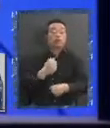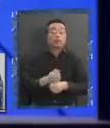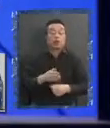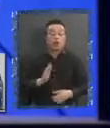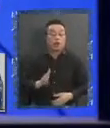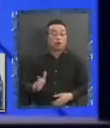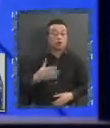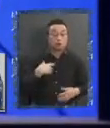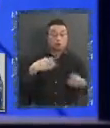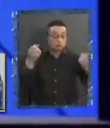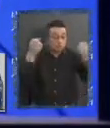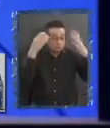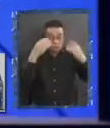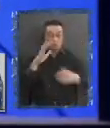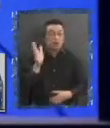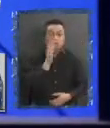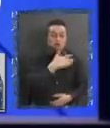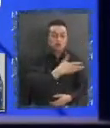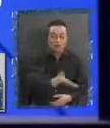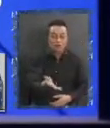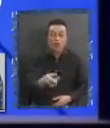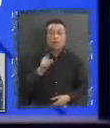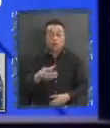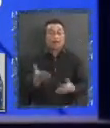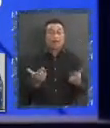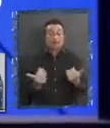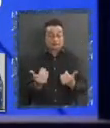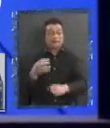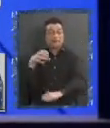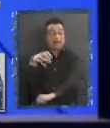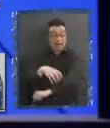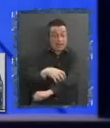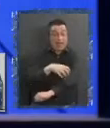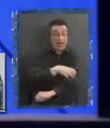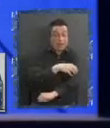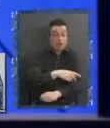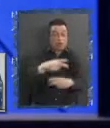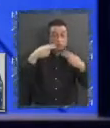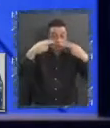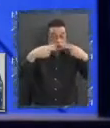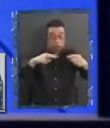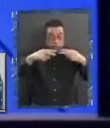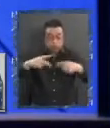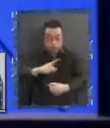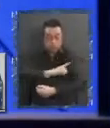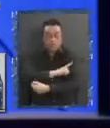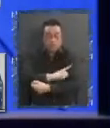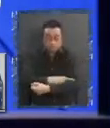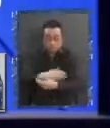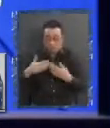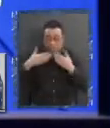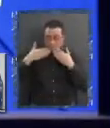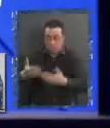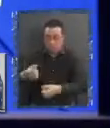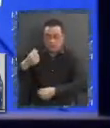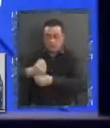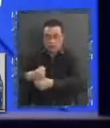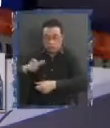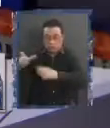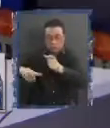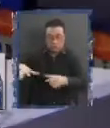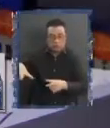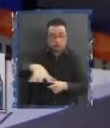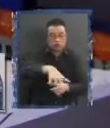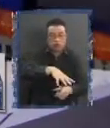formarse. Entonces, es necesario que las regiones tengan la capacidad de entregar trabajo a los ciudadanos de una